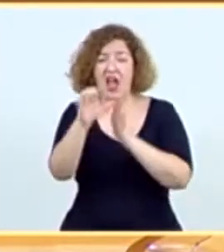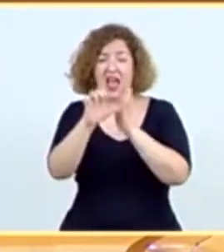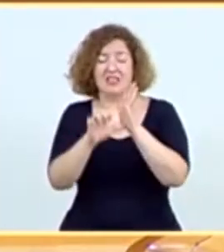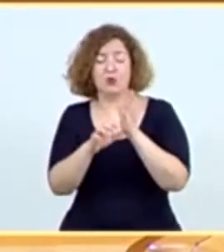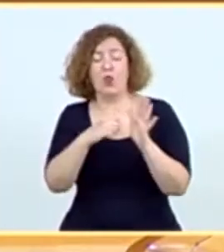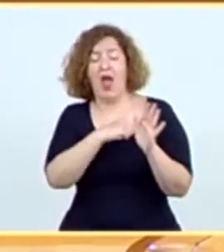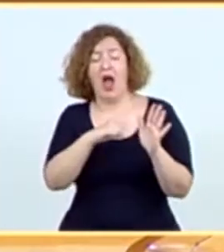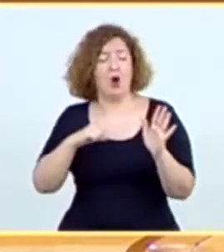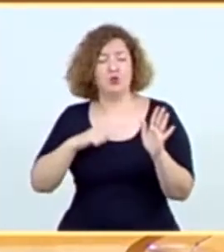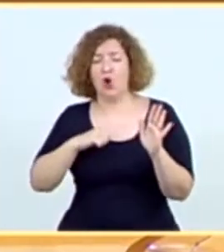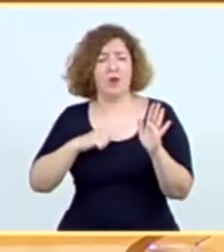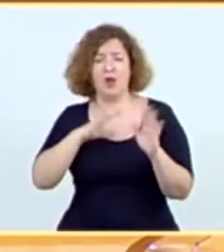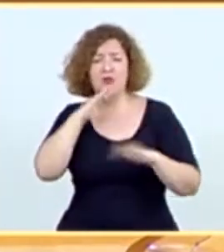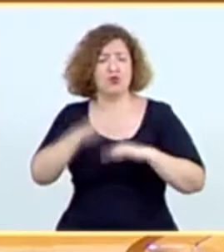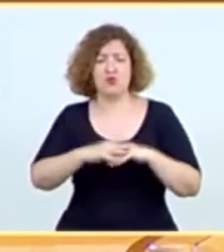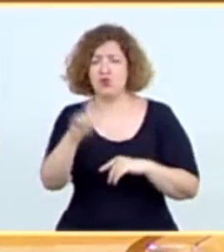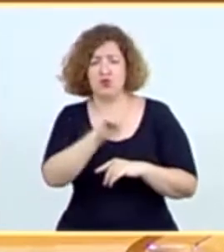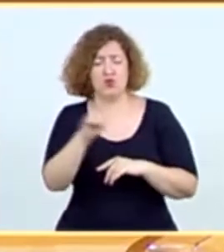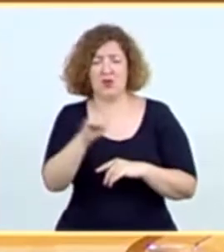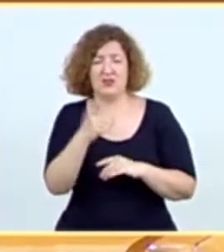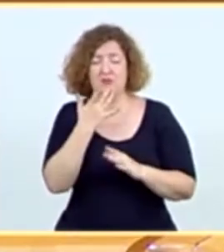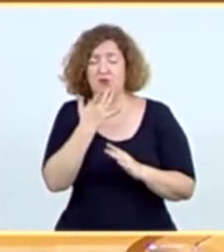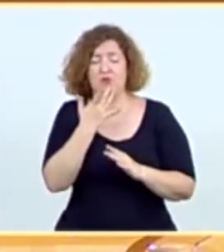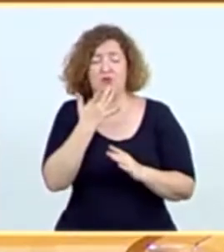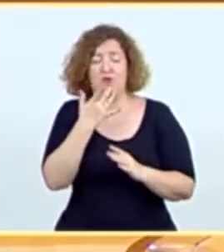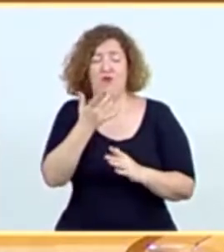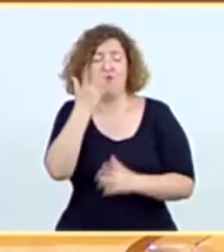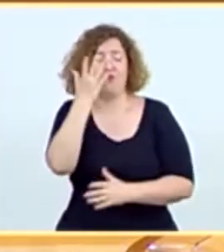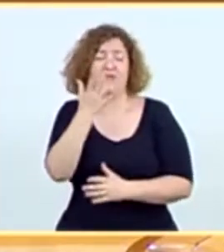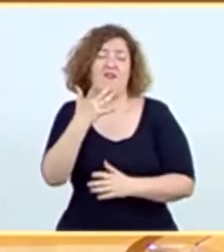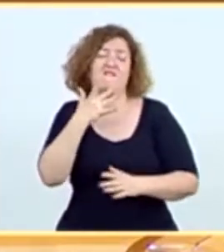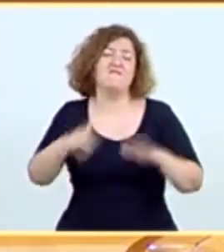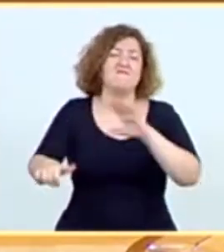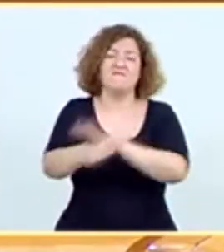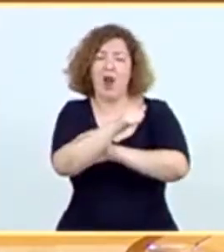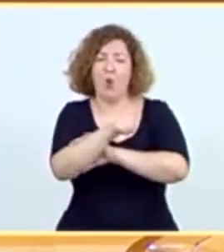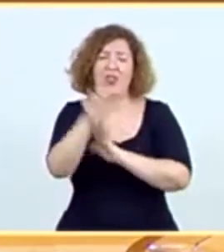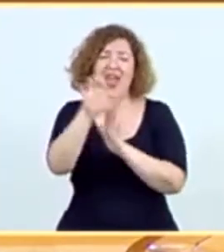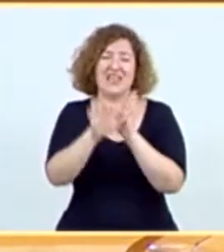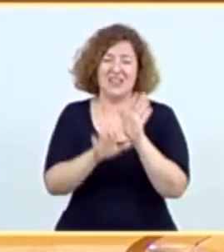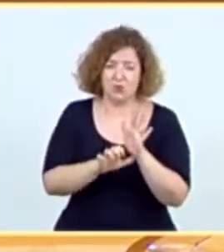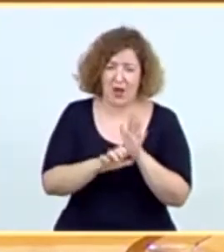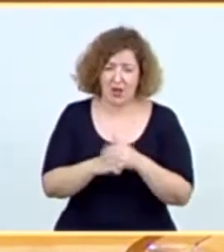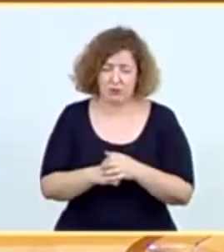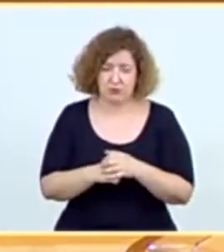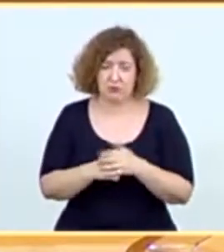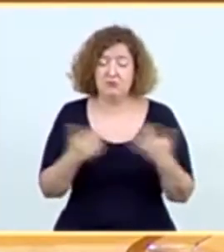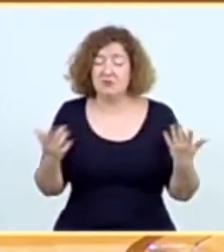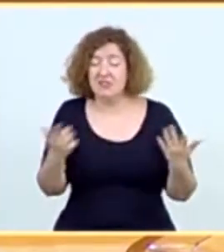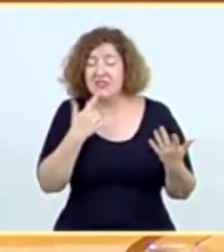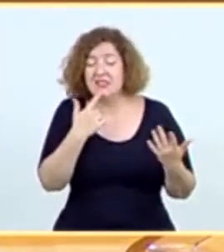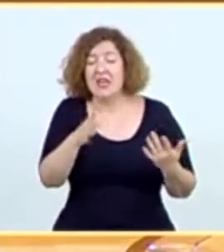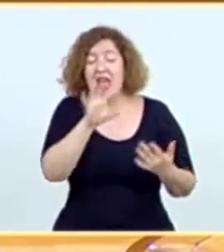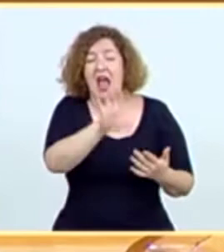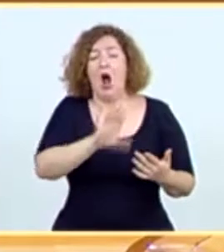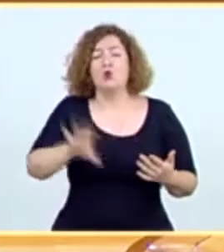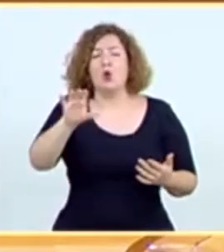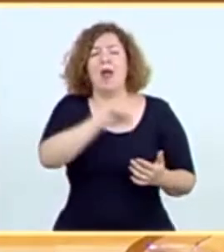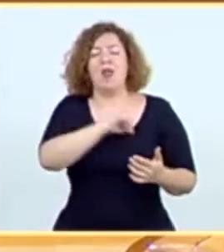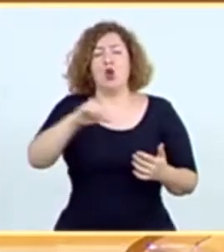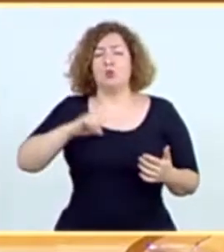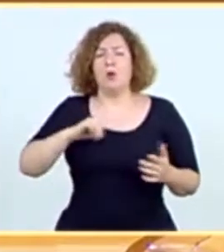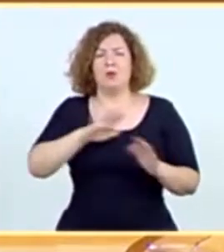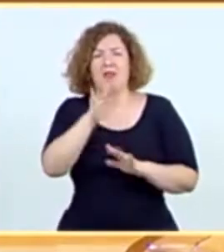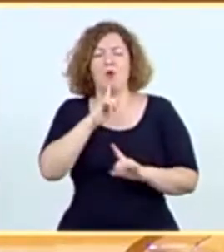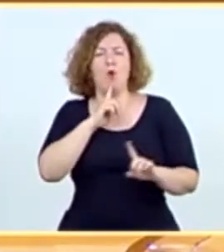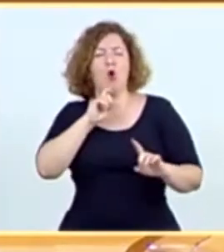devaluado. Estamos ante un fraude estatutario. Lo cierto es que cuando se aprobó ya para algunos la autonomía de los pueblos era una amenaza contra